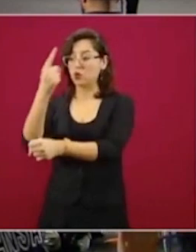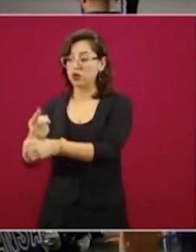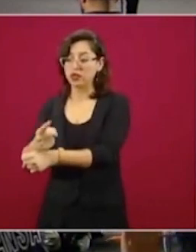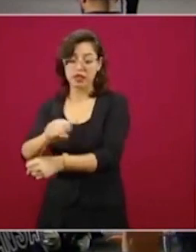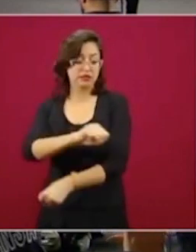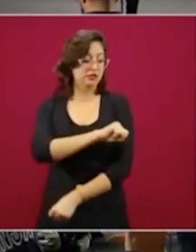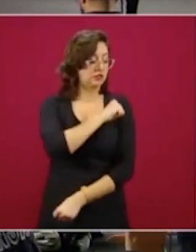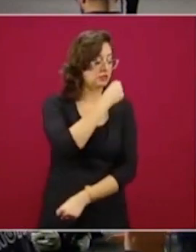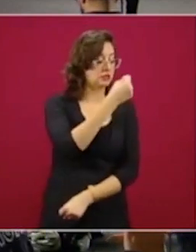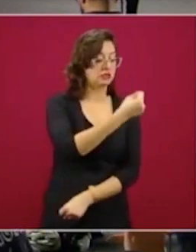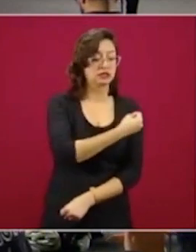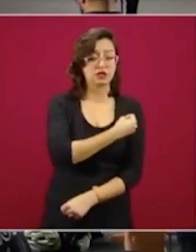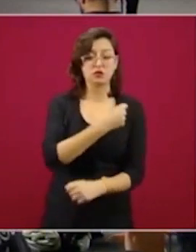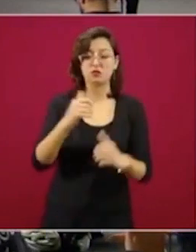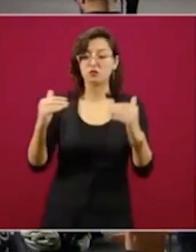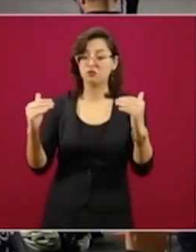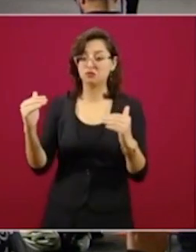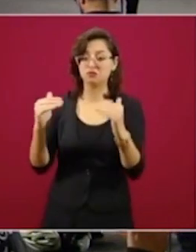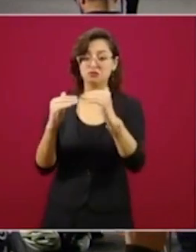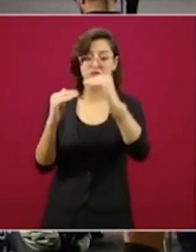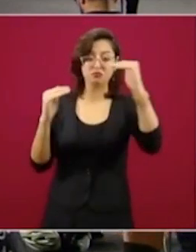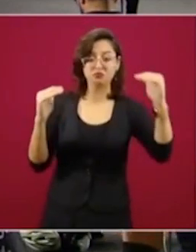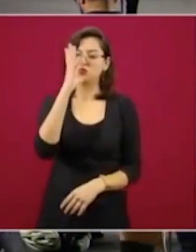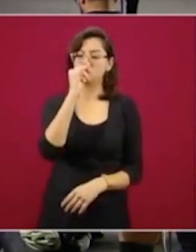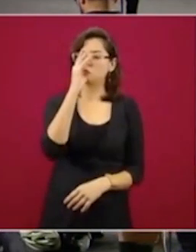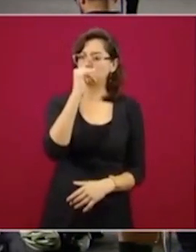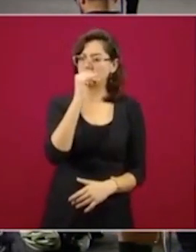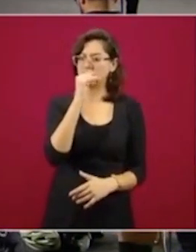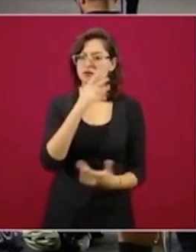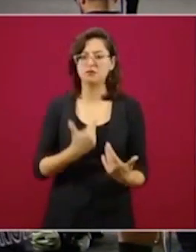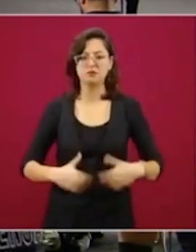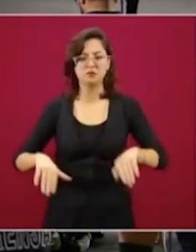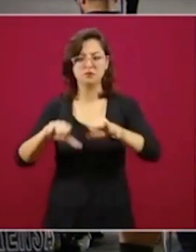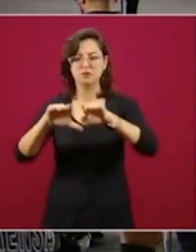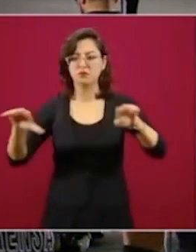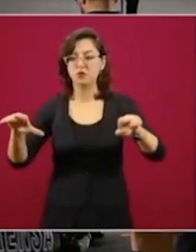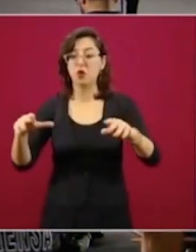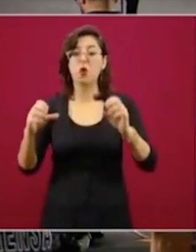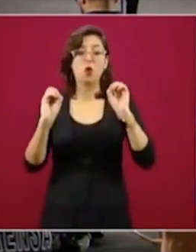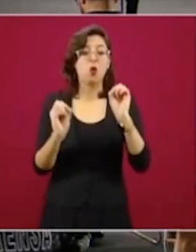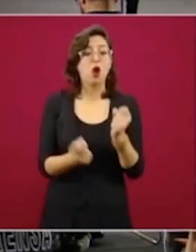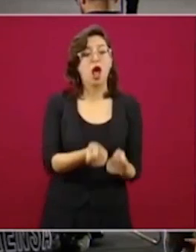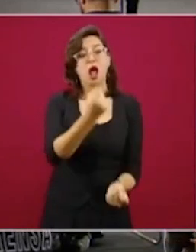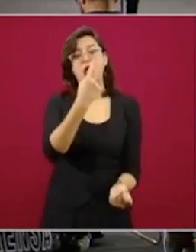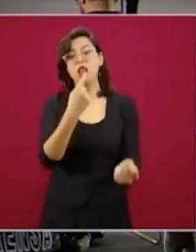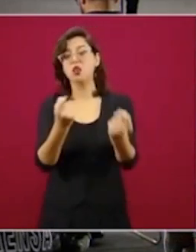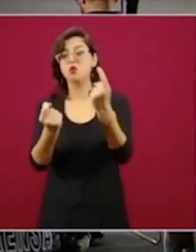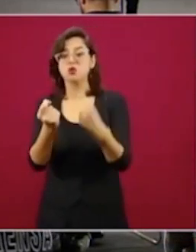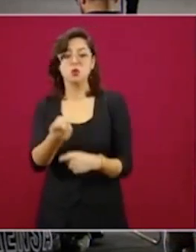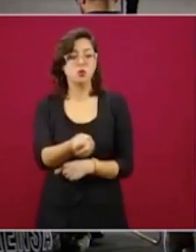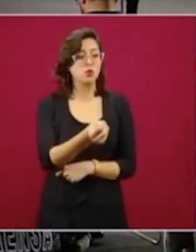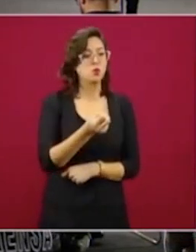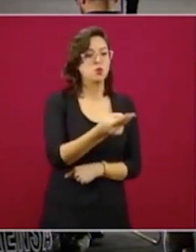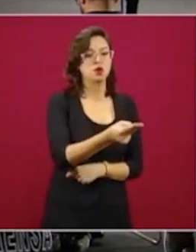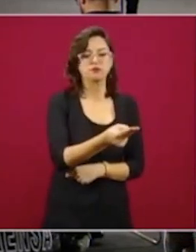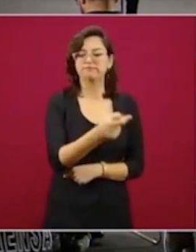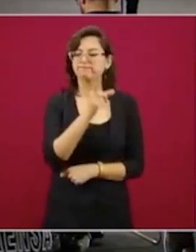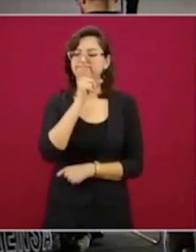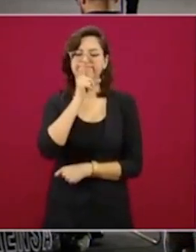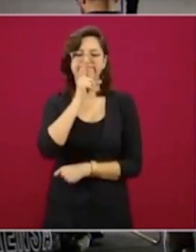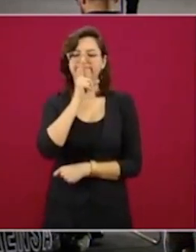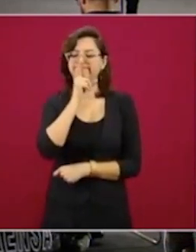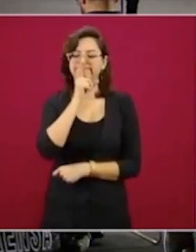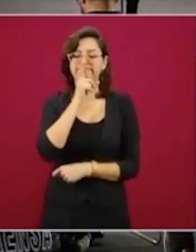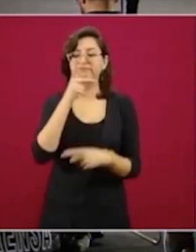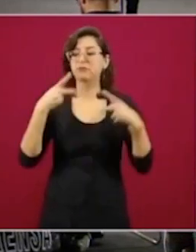ser una simple mercancía ni un privilegio, sino un derecho inherente